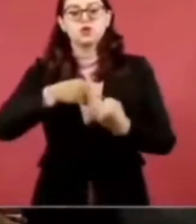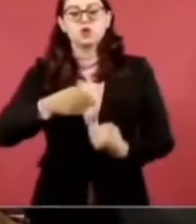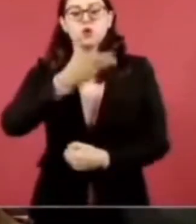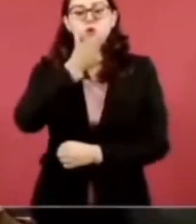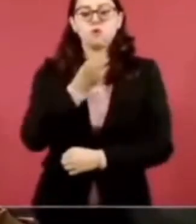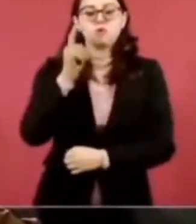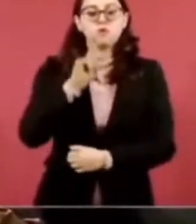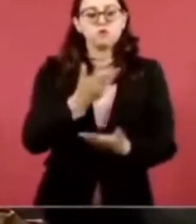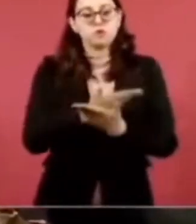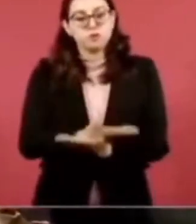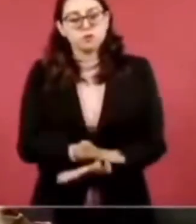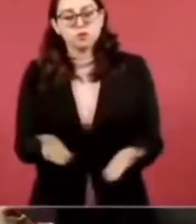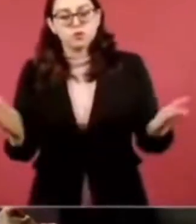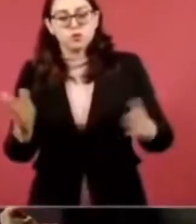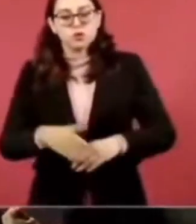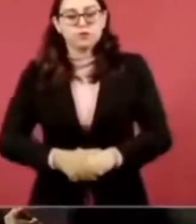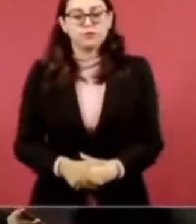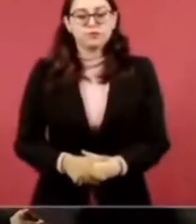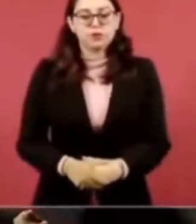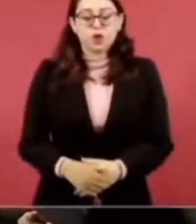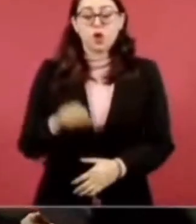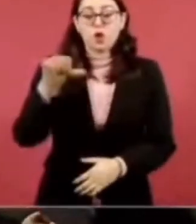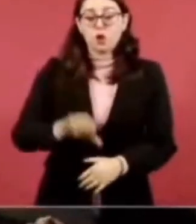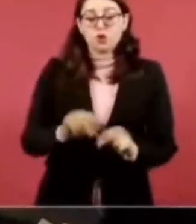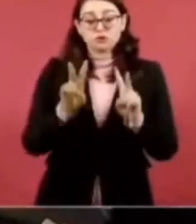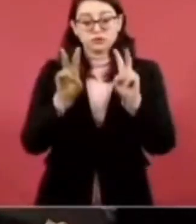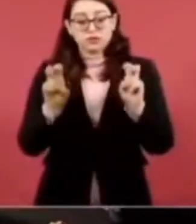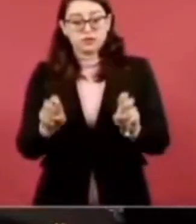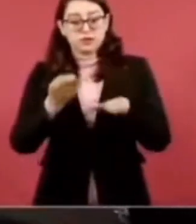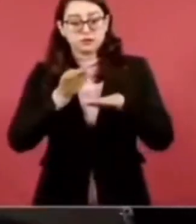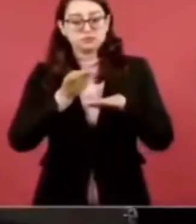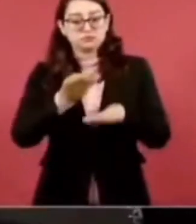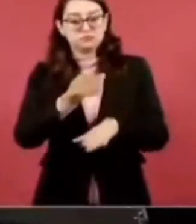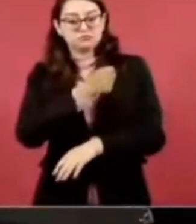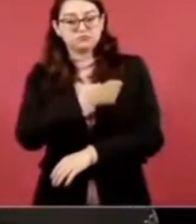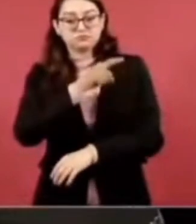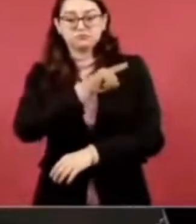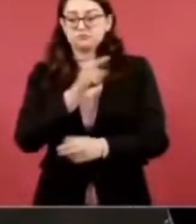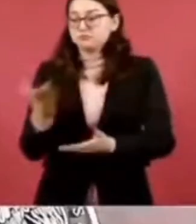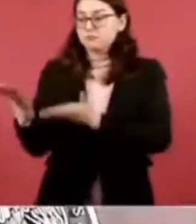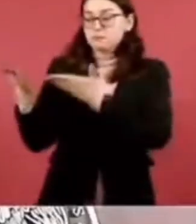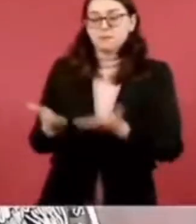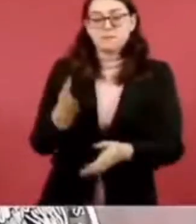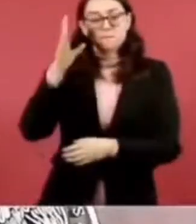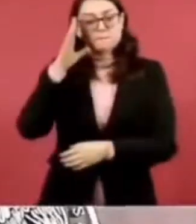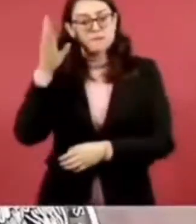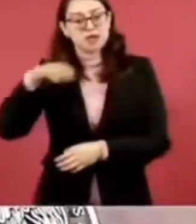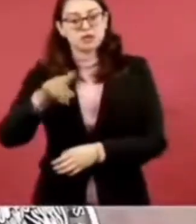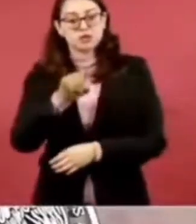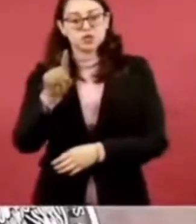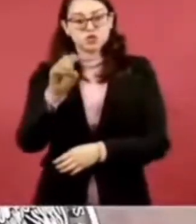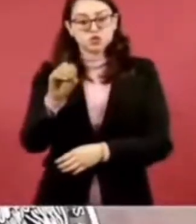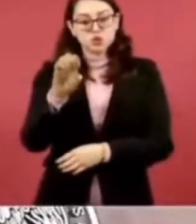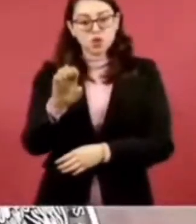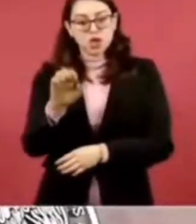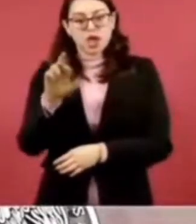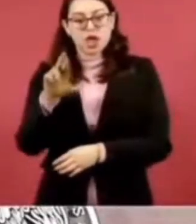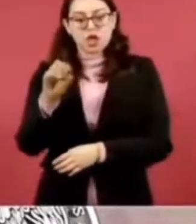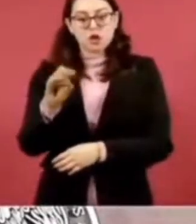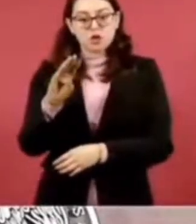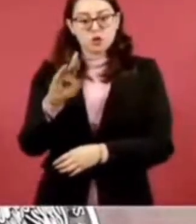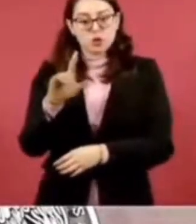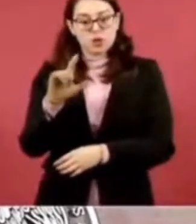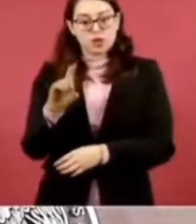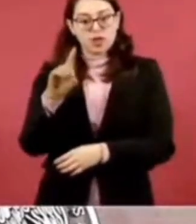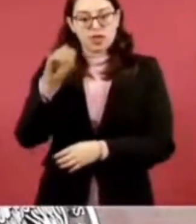el maestro Zoe Robledo informará los avances del sistema de salud de México, IMSS y